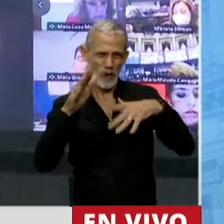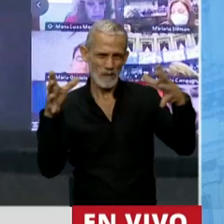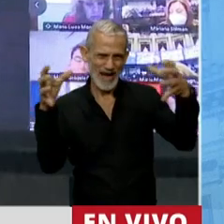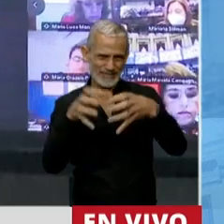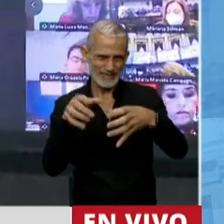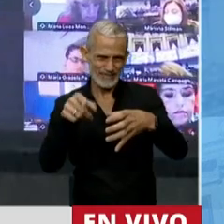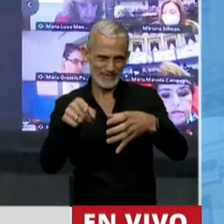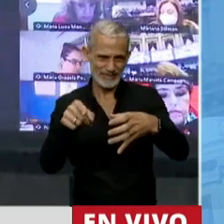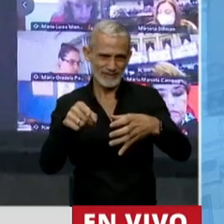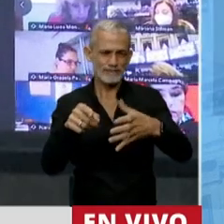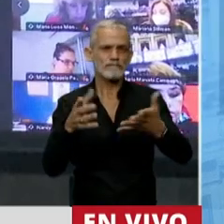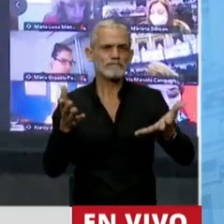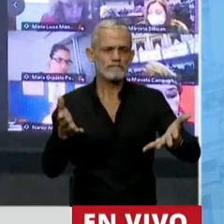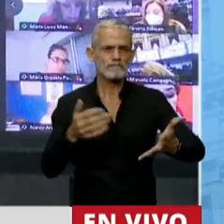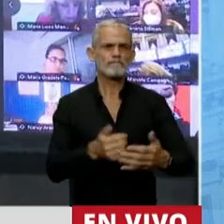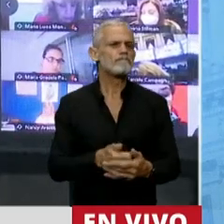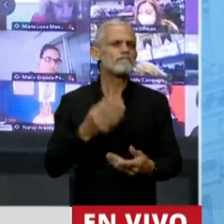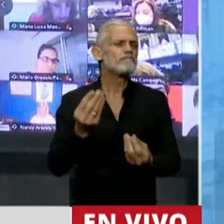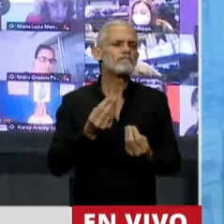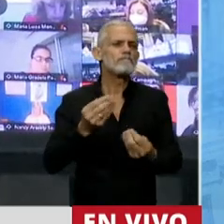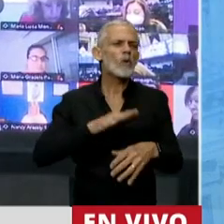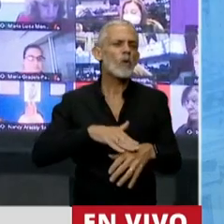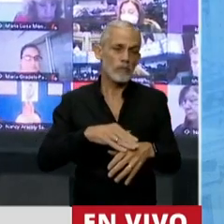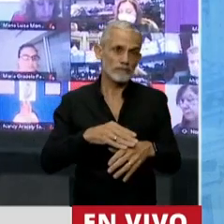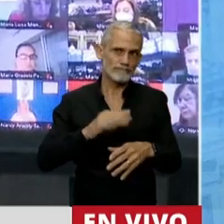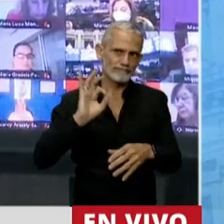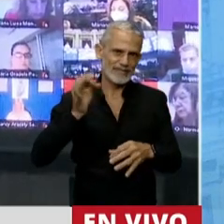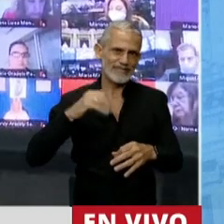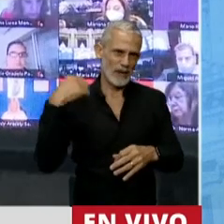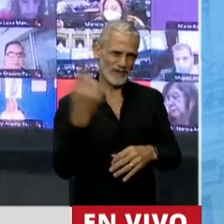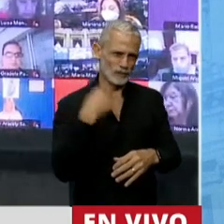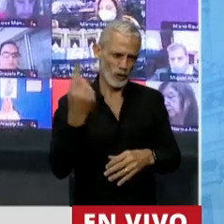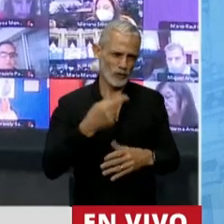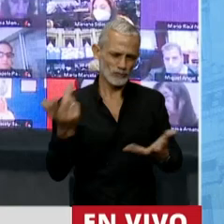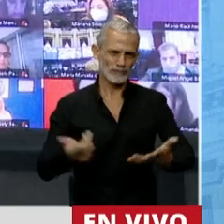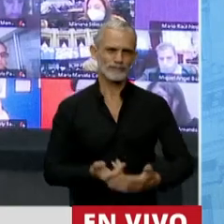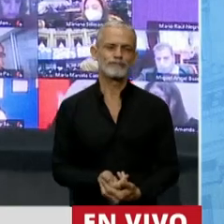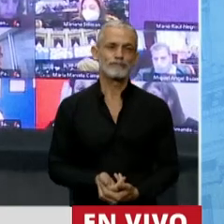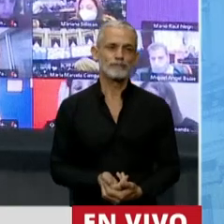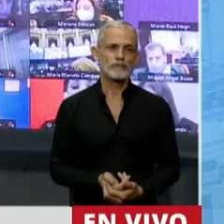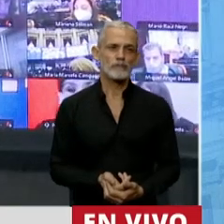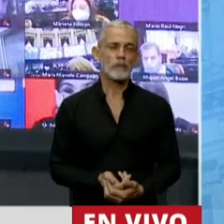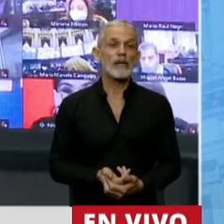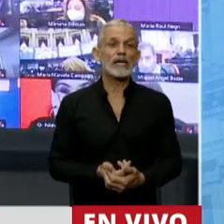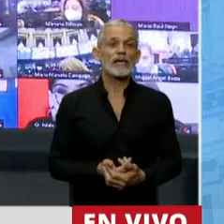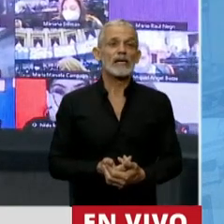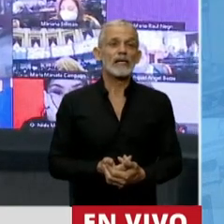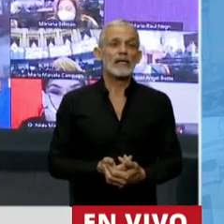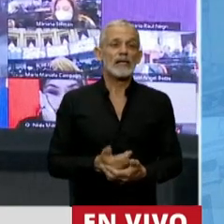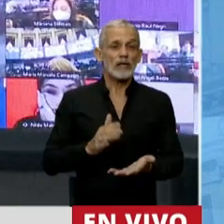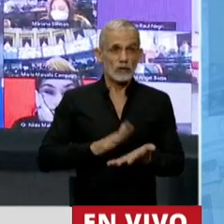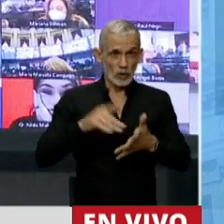y esto es por todo sabido. En ese aspecto, por supuesto,